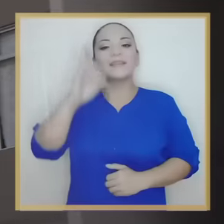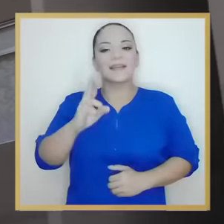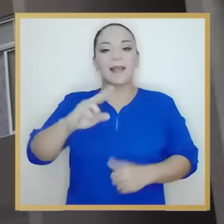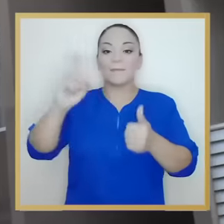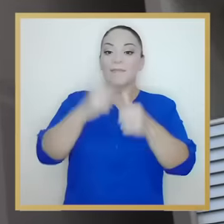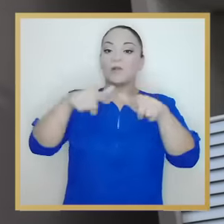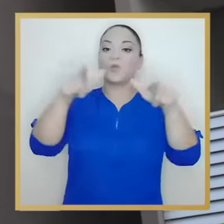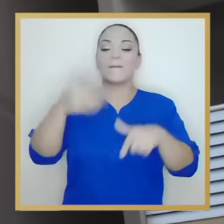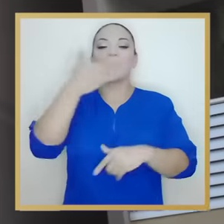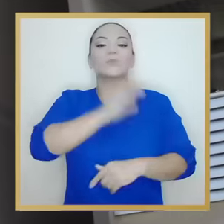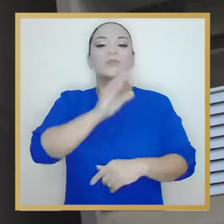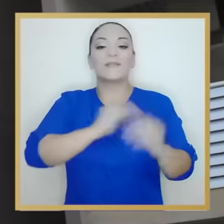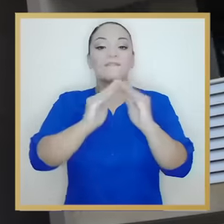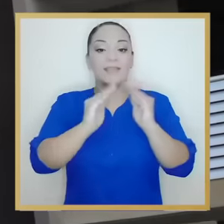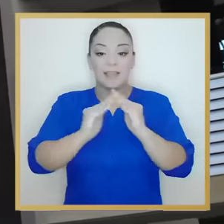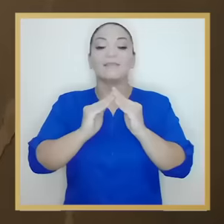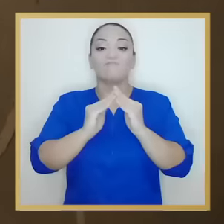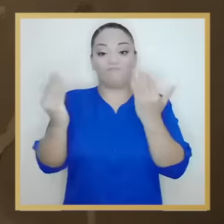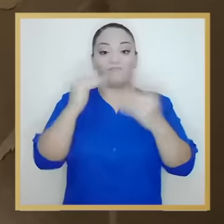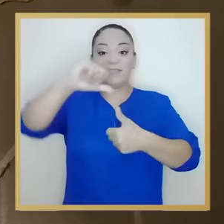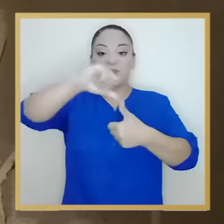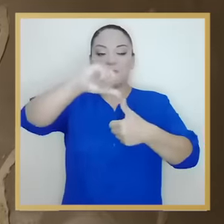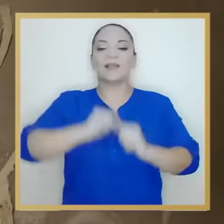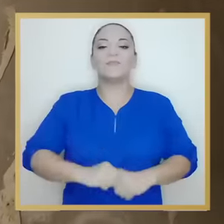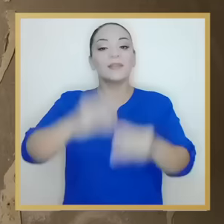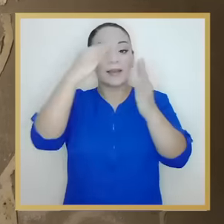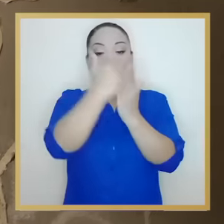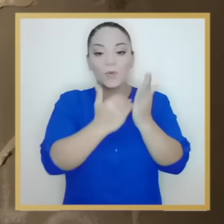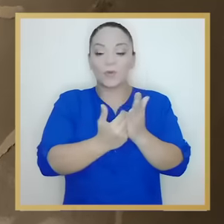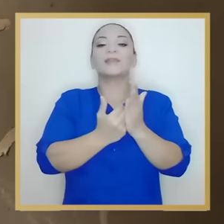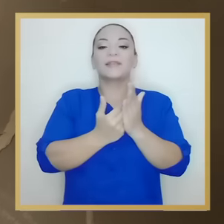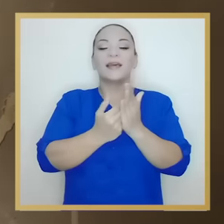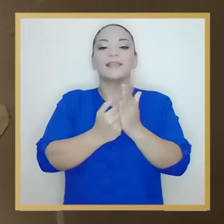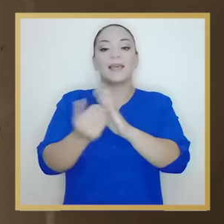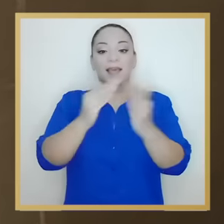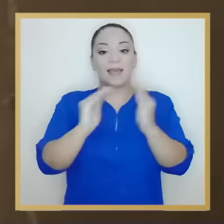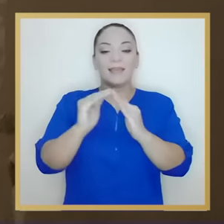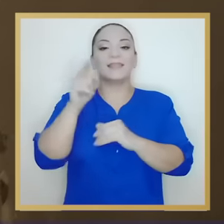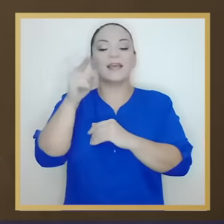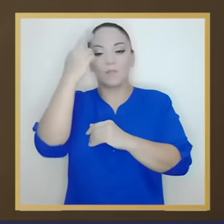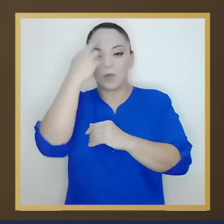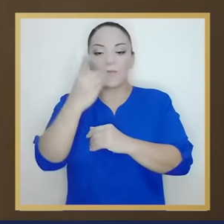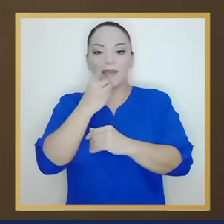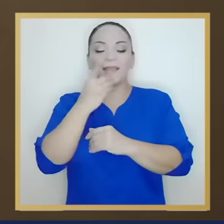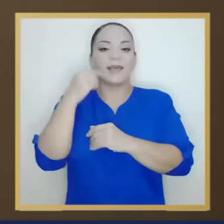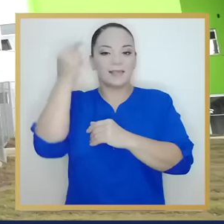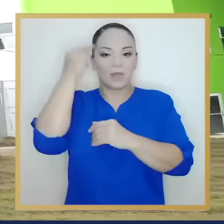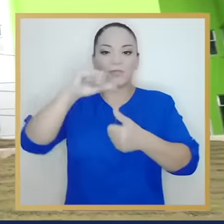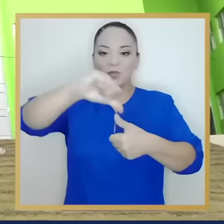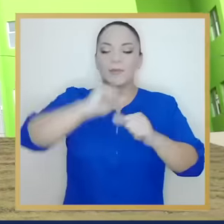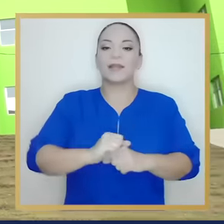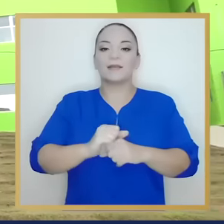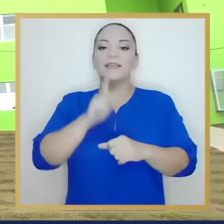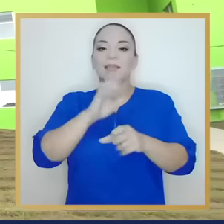Costa Rica es campeón en las mejores condiciones de vivienda a nivel centroamericano. Según el reporte de Estado de las Ciudades de Centroamérica y República